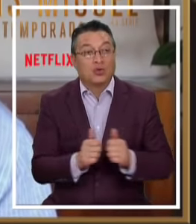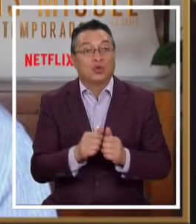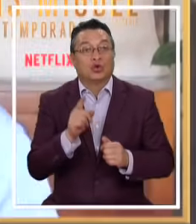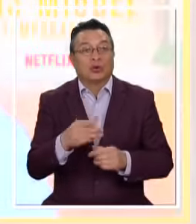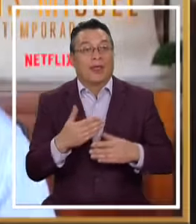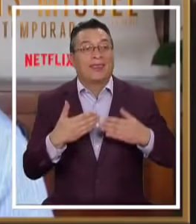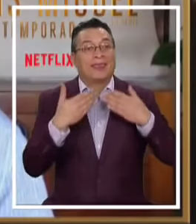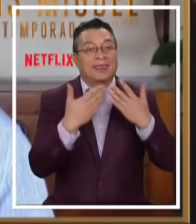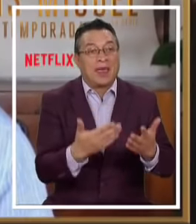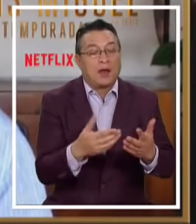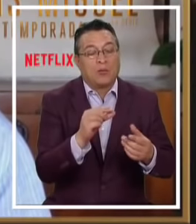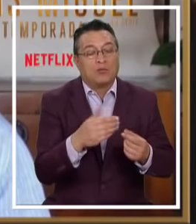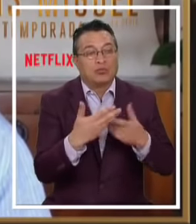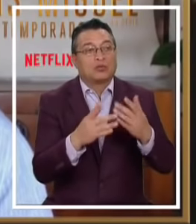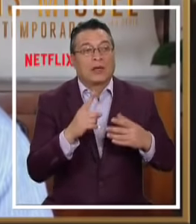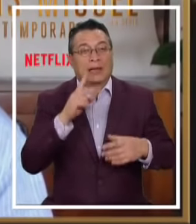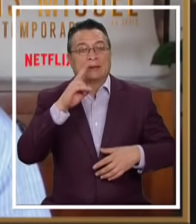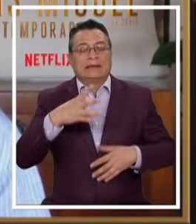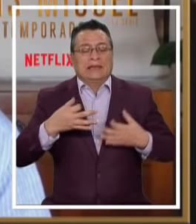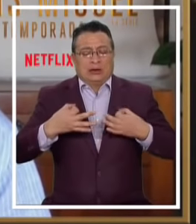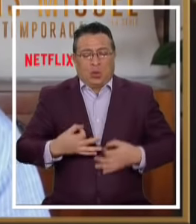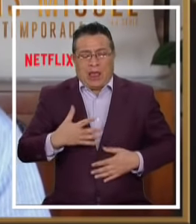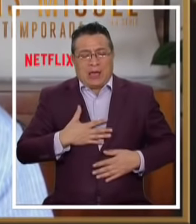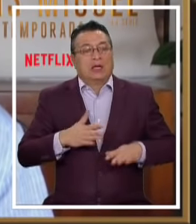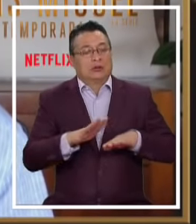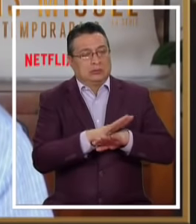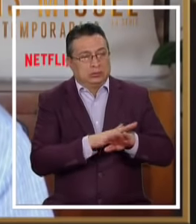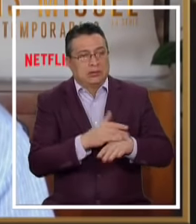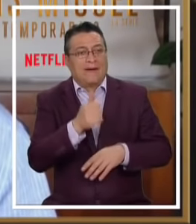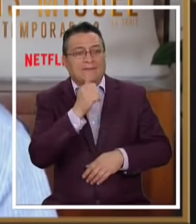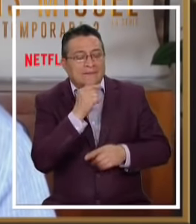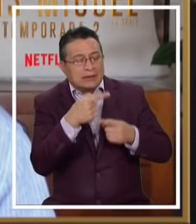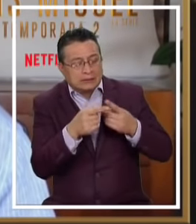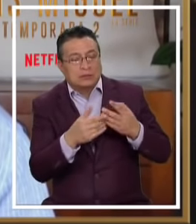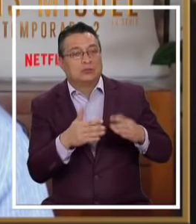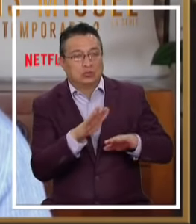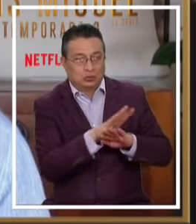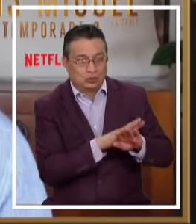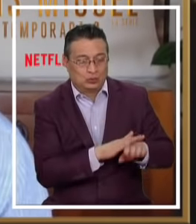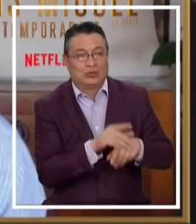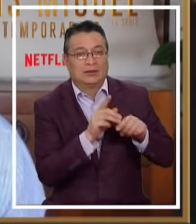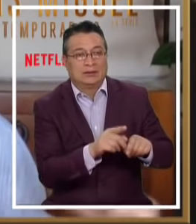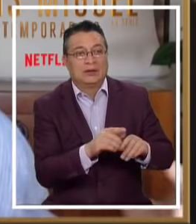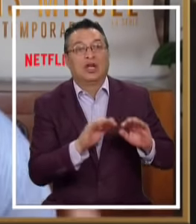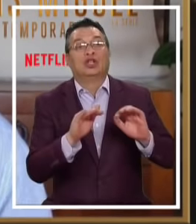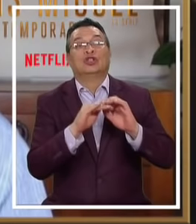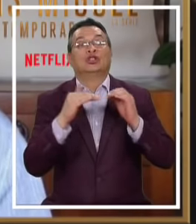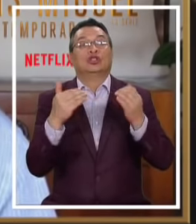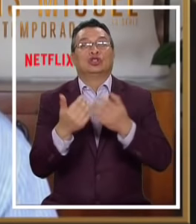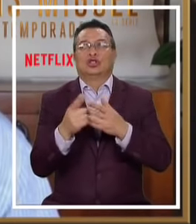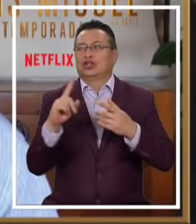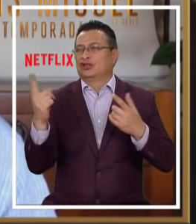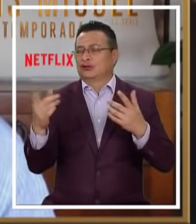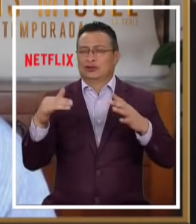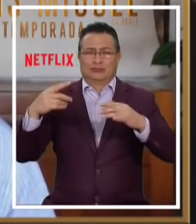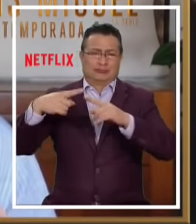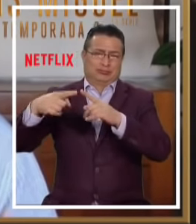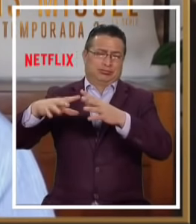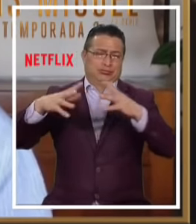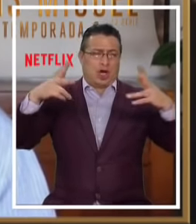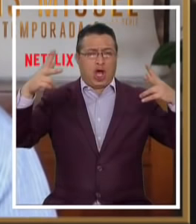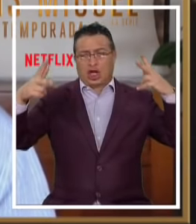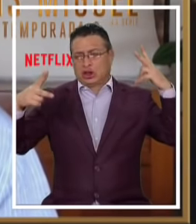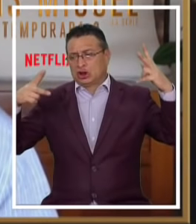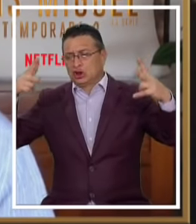él satisfacer Un poco De sus inseguridades Y sus carencias Con toda la parafernalia Y todo el